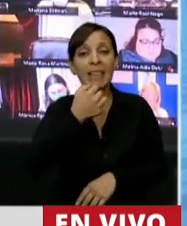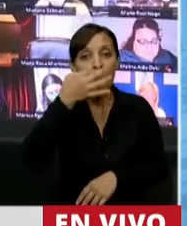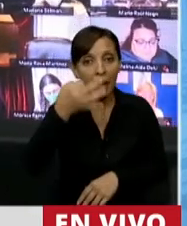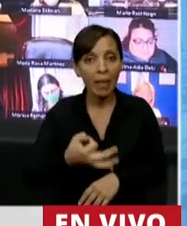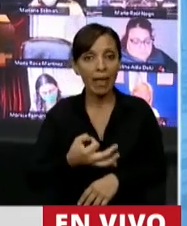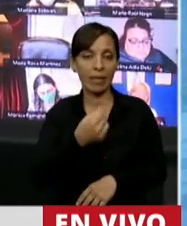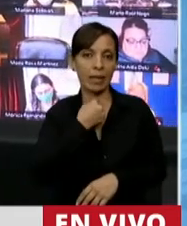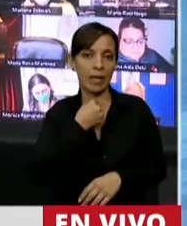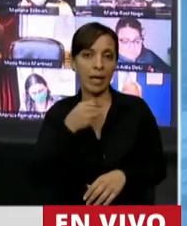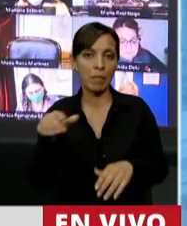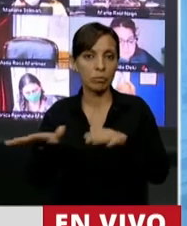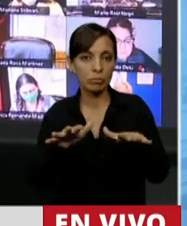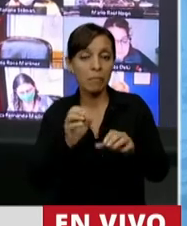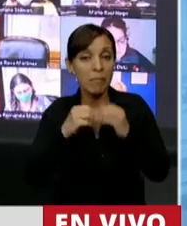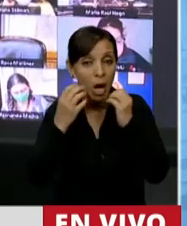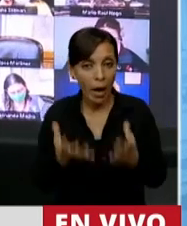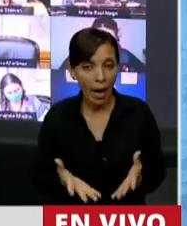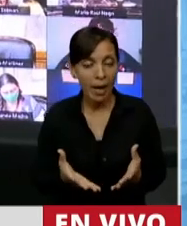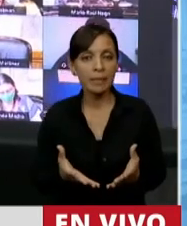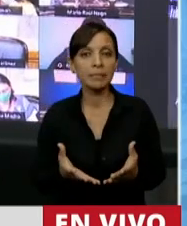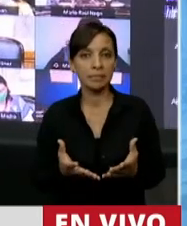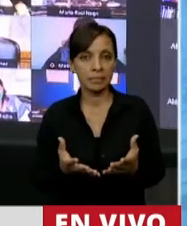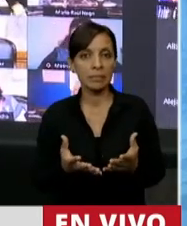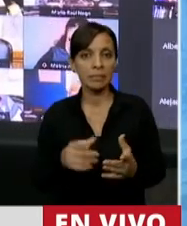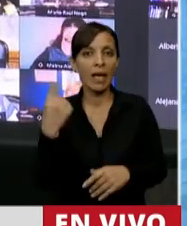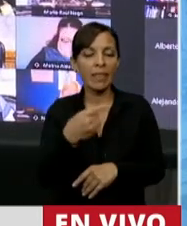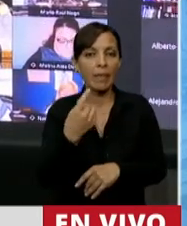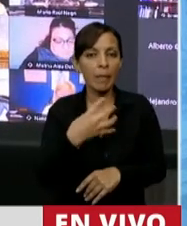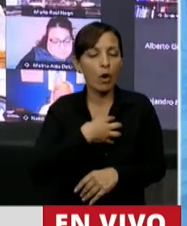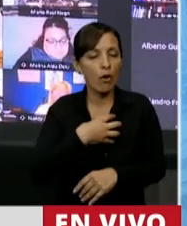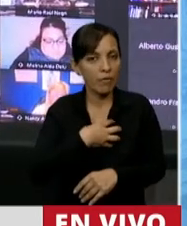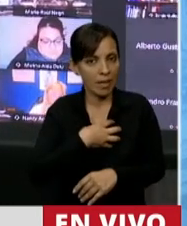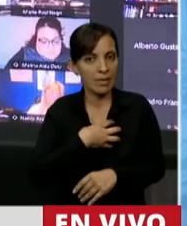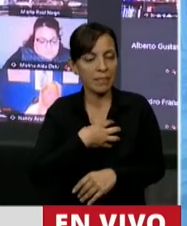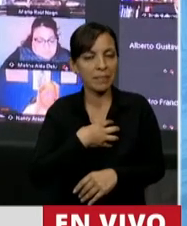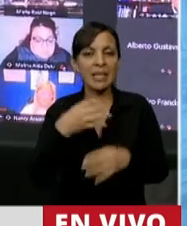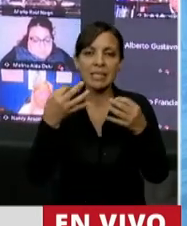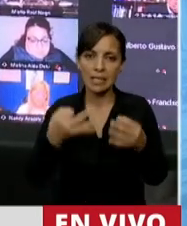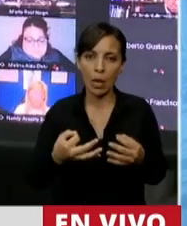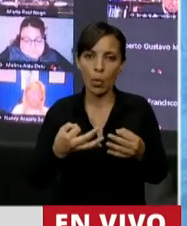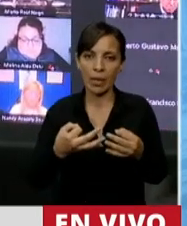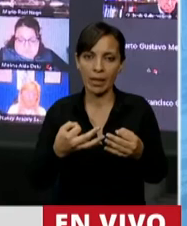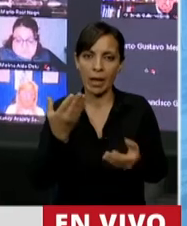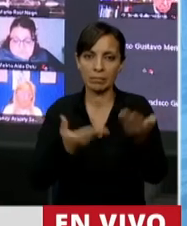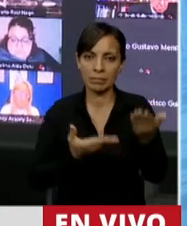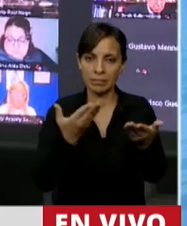mejorar la situación de este país, tenemos que generar confianza y seguridad jurídica.